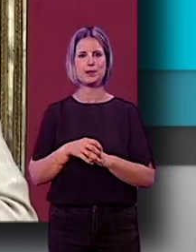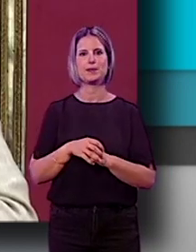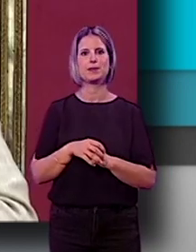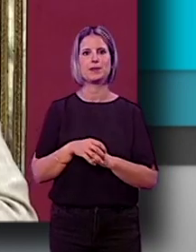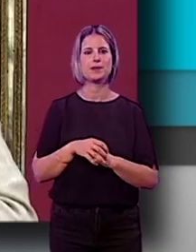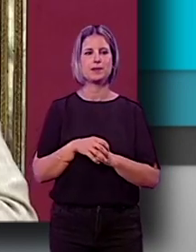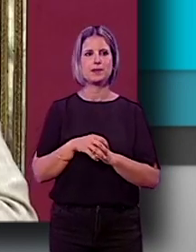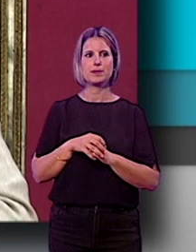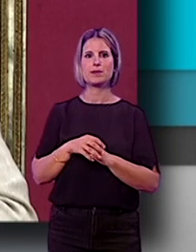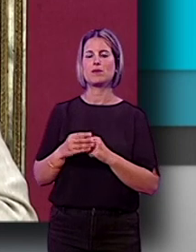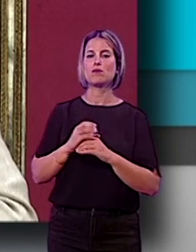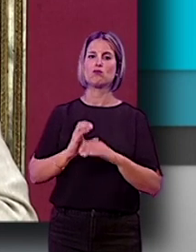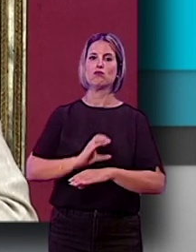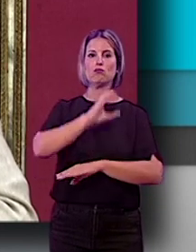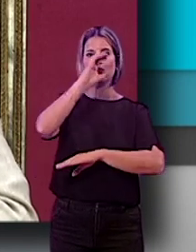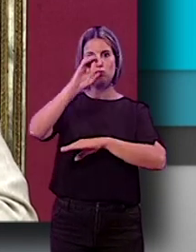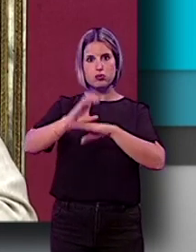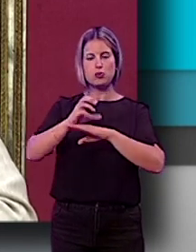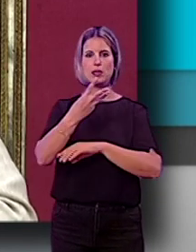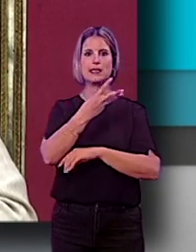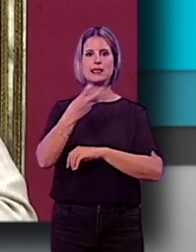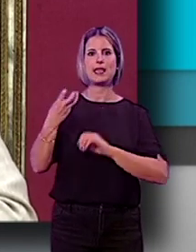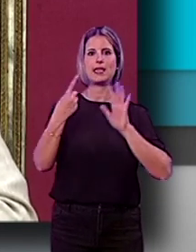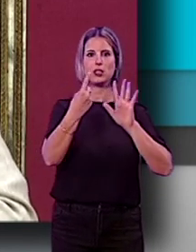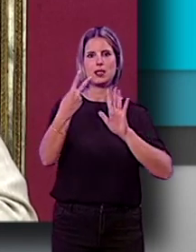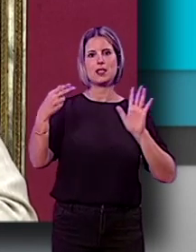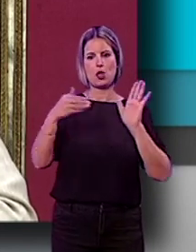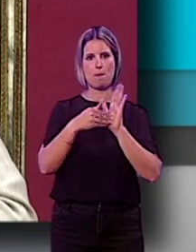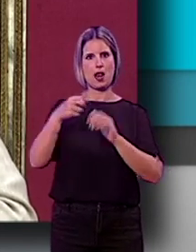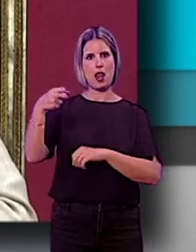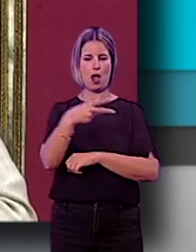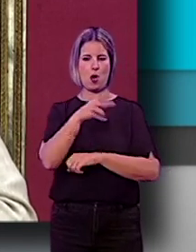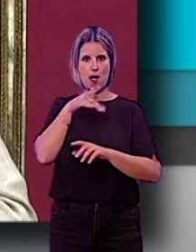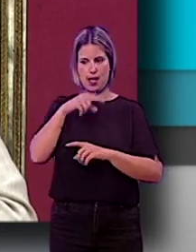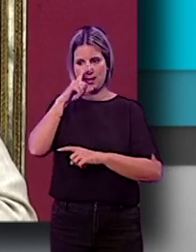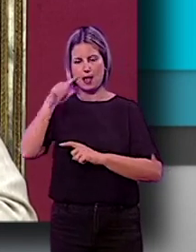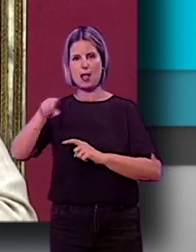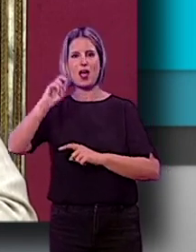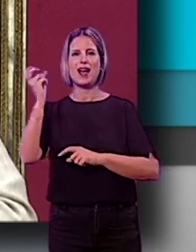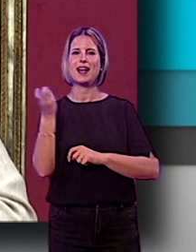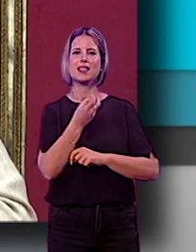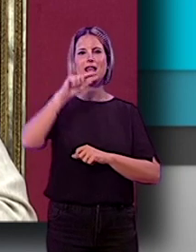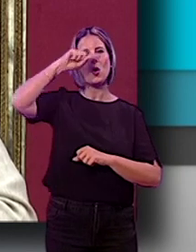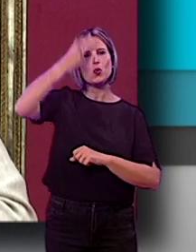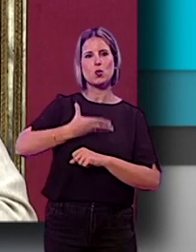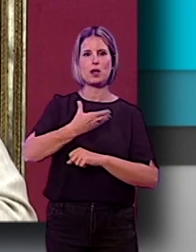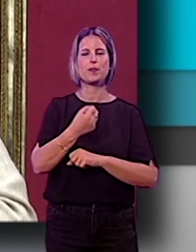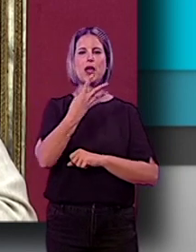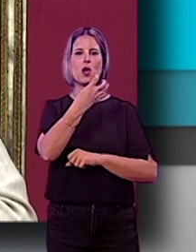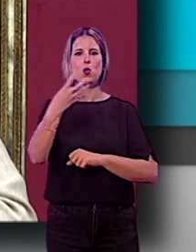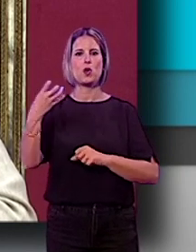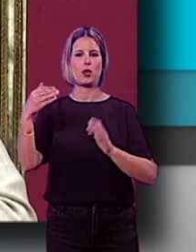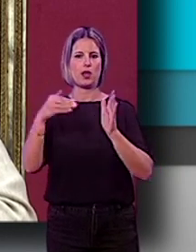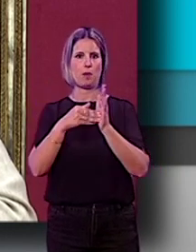La Fundación va a aportar 362.000 euros en lo que queda de este año para actividades culturales municipales y 400.000